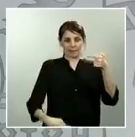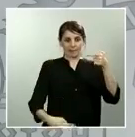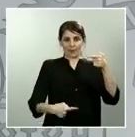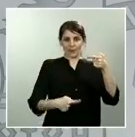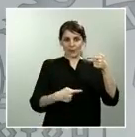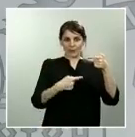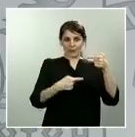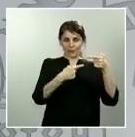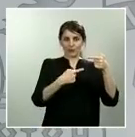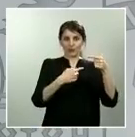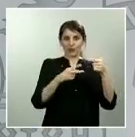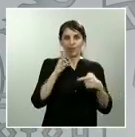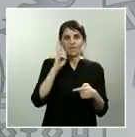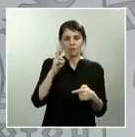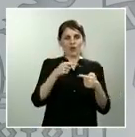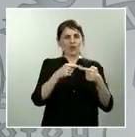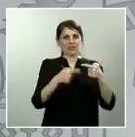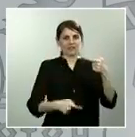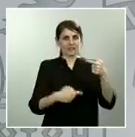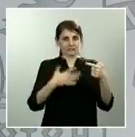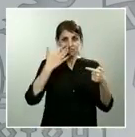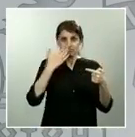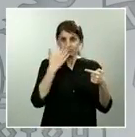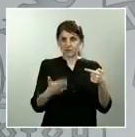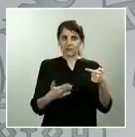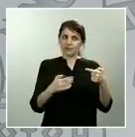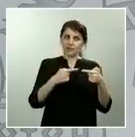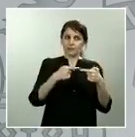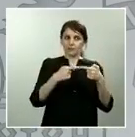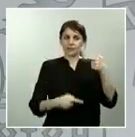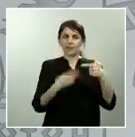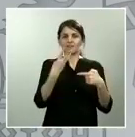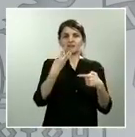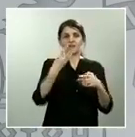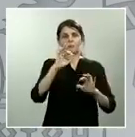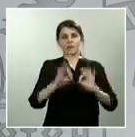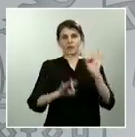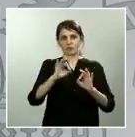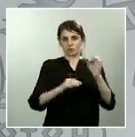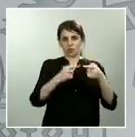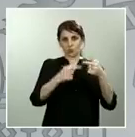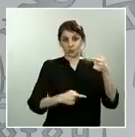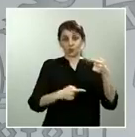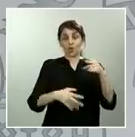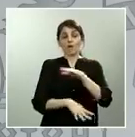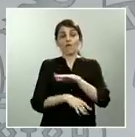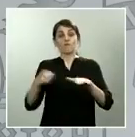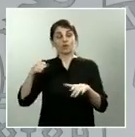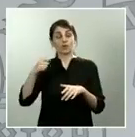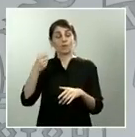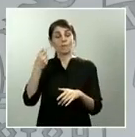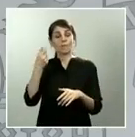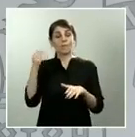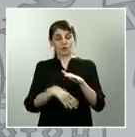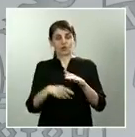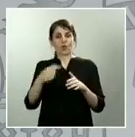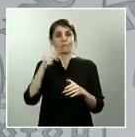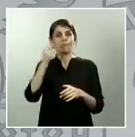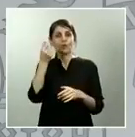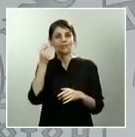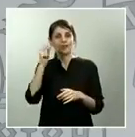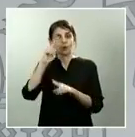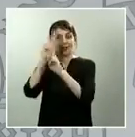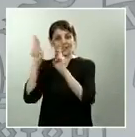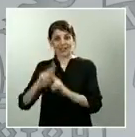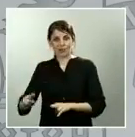déficit que estaban por debajo del 3% el Fondo Monetario Internacional preconiza que puede estar en torno al 8